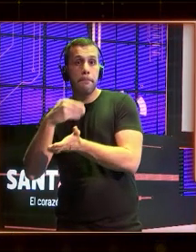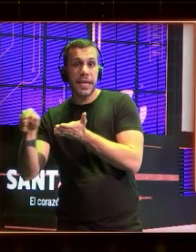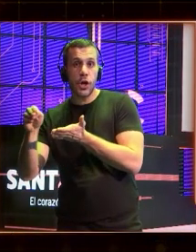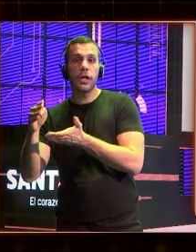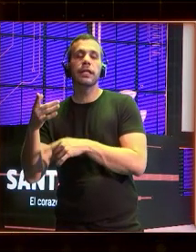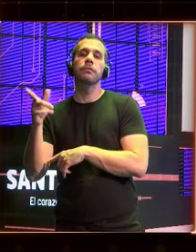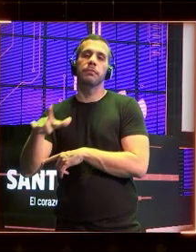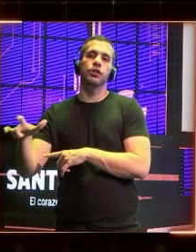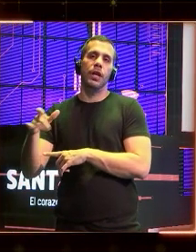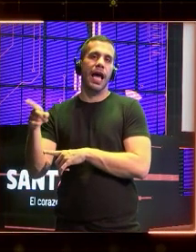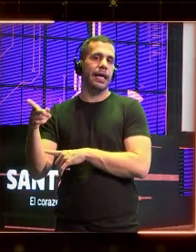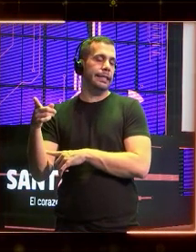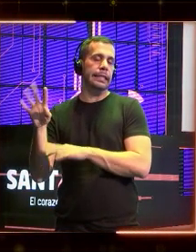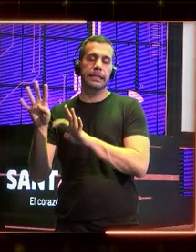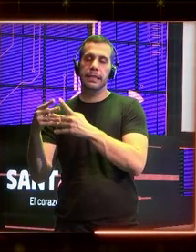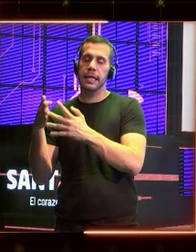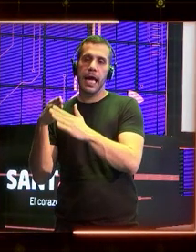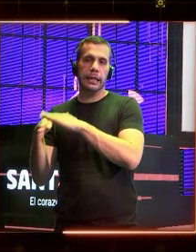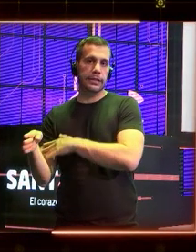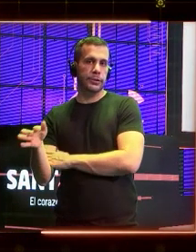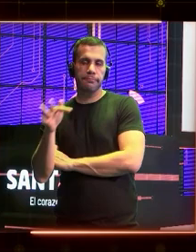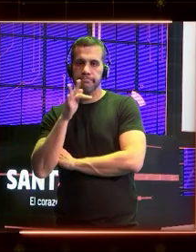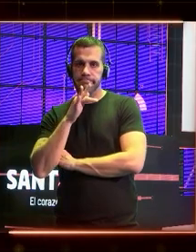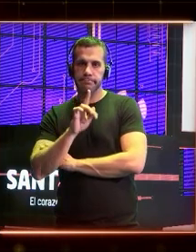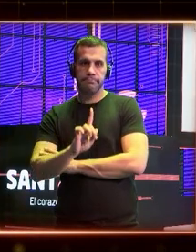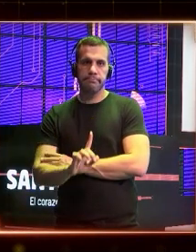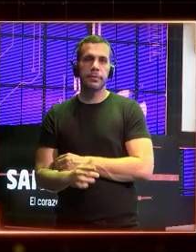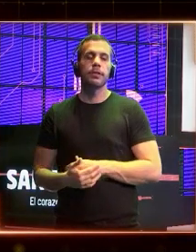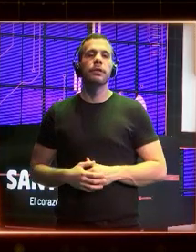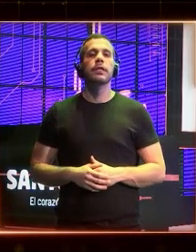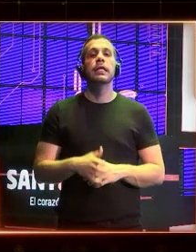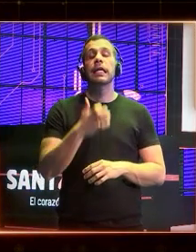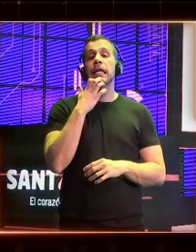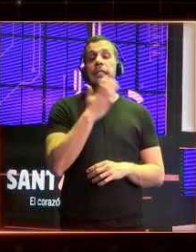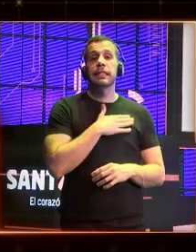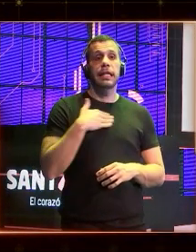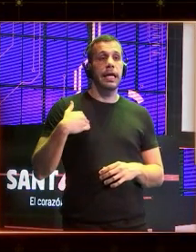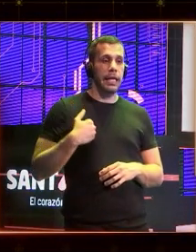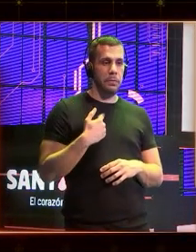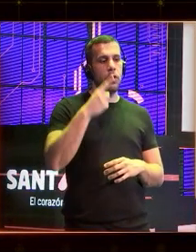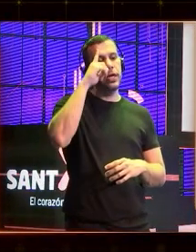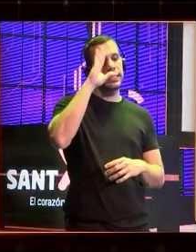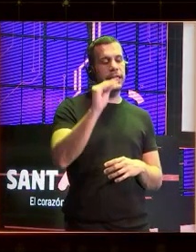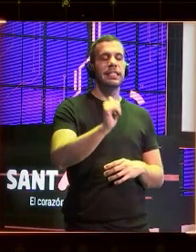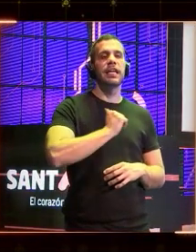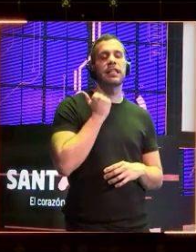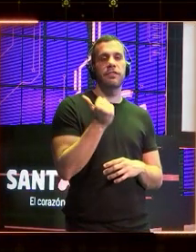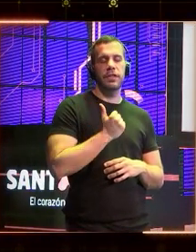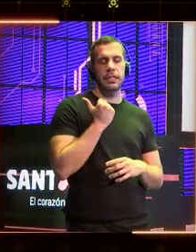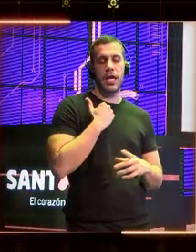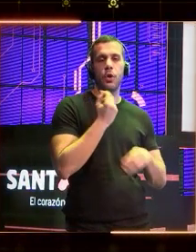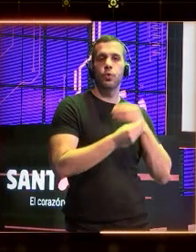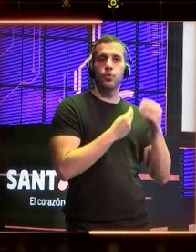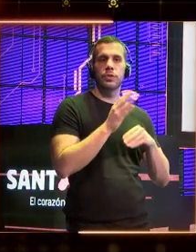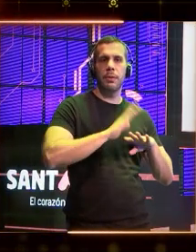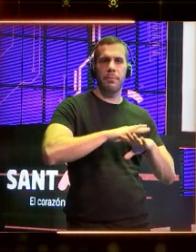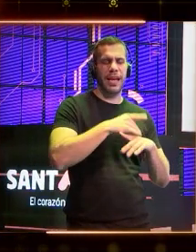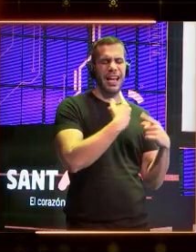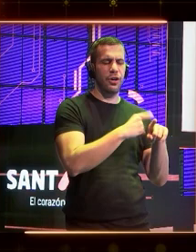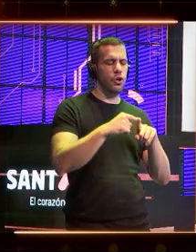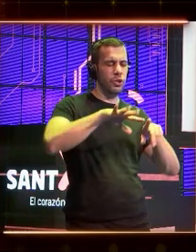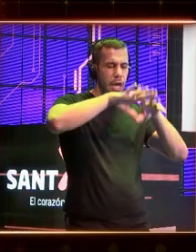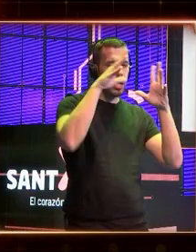Si queremos que un mundo utilice la inteligencia artificial y la tecnología para mejorar todo lo que tenemos que mejorar en un mundo,